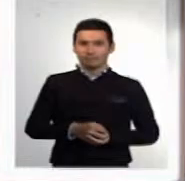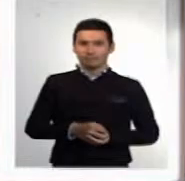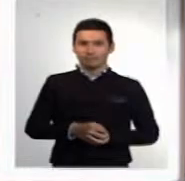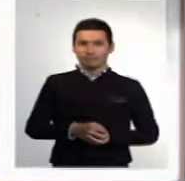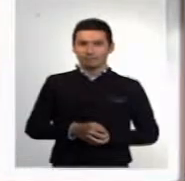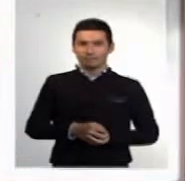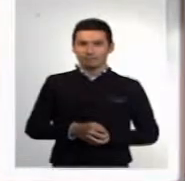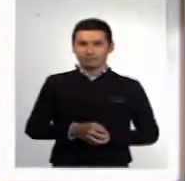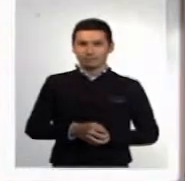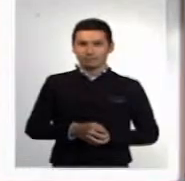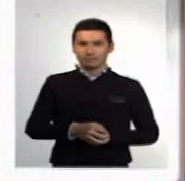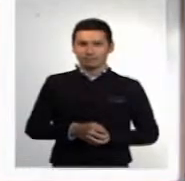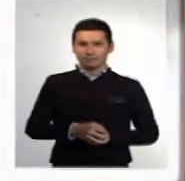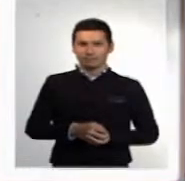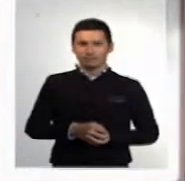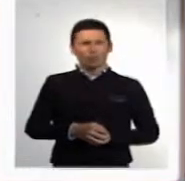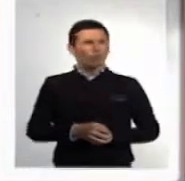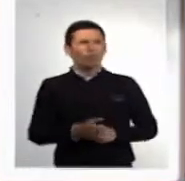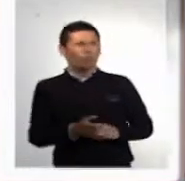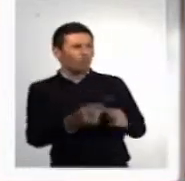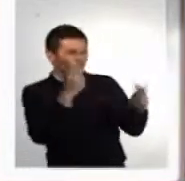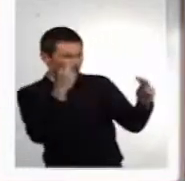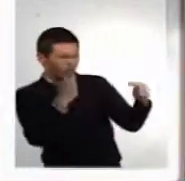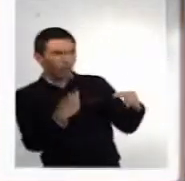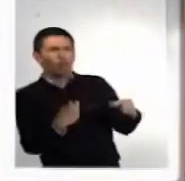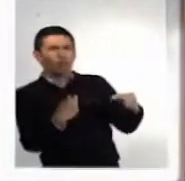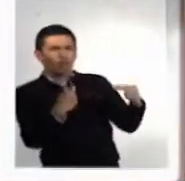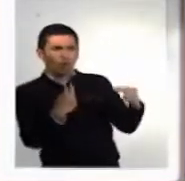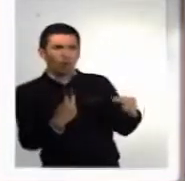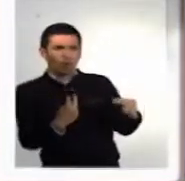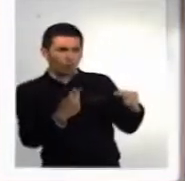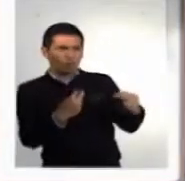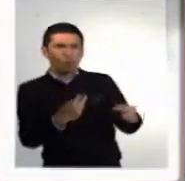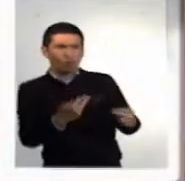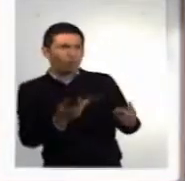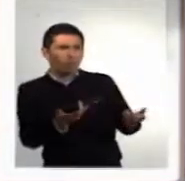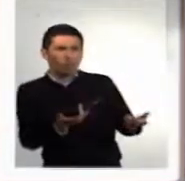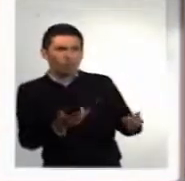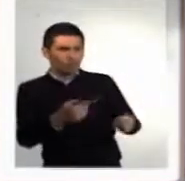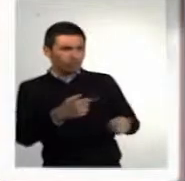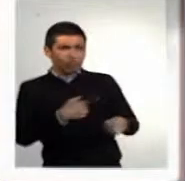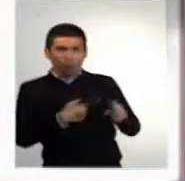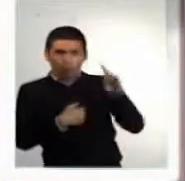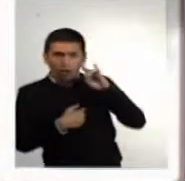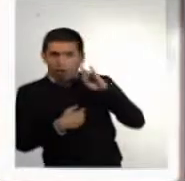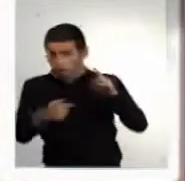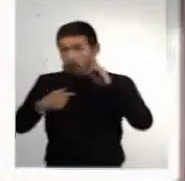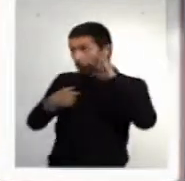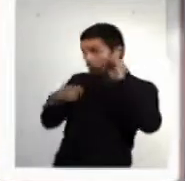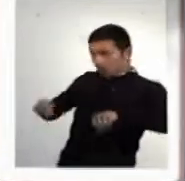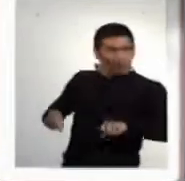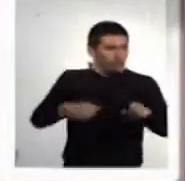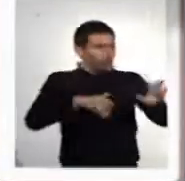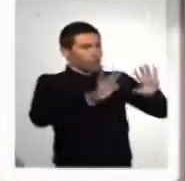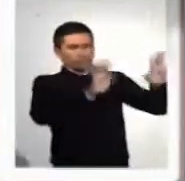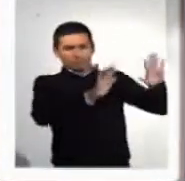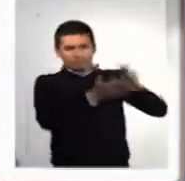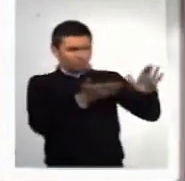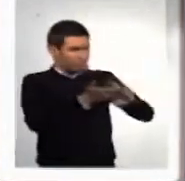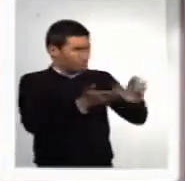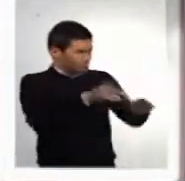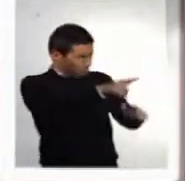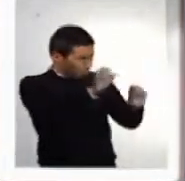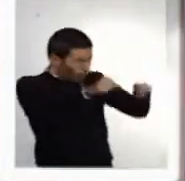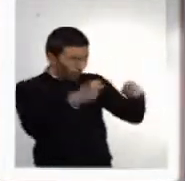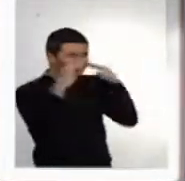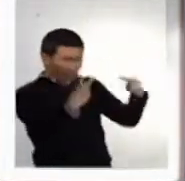¿Cómo es que nos puede ver? ¿Y también los puedo oír? No, no, espera un momentito, espera un momentito, Germán. ¿Cómo así que nos